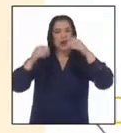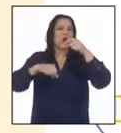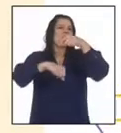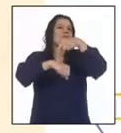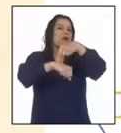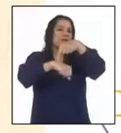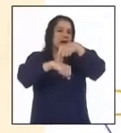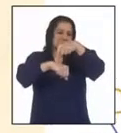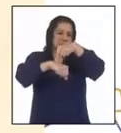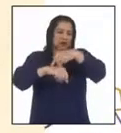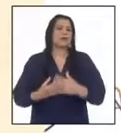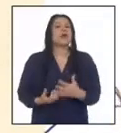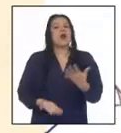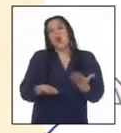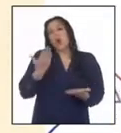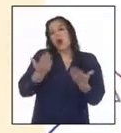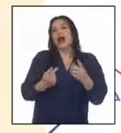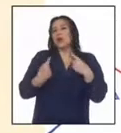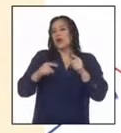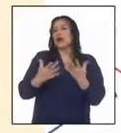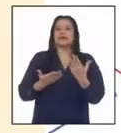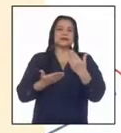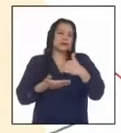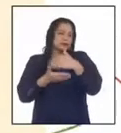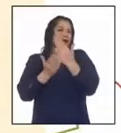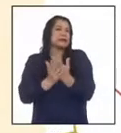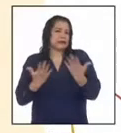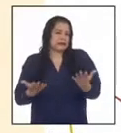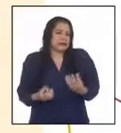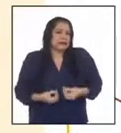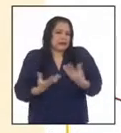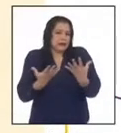momento determinado o a ciertos periodos dados.